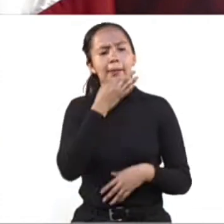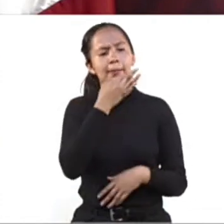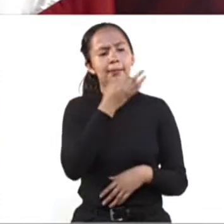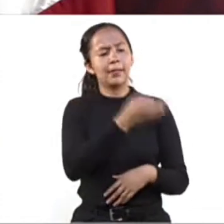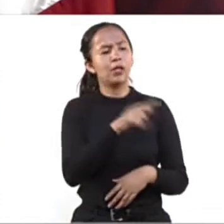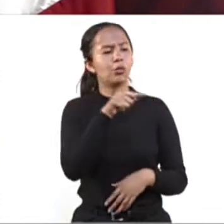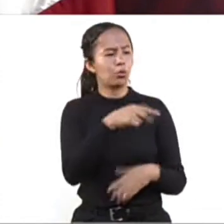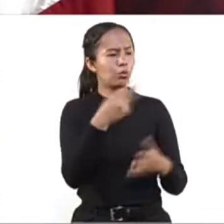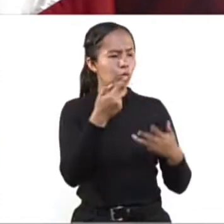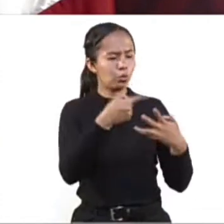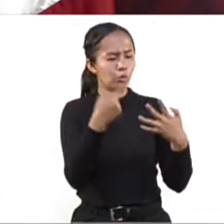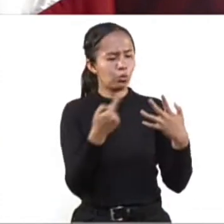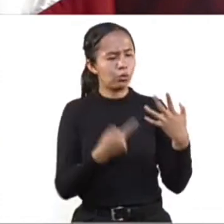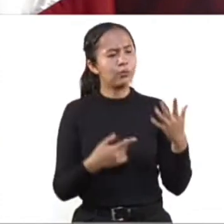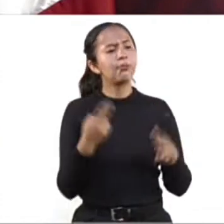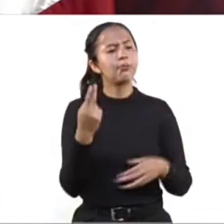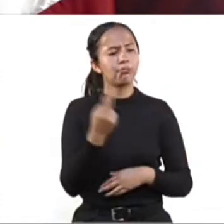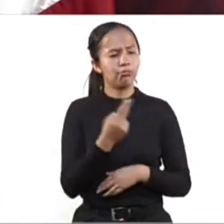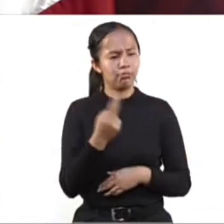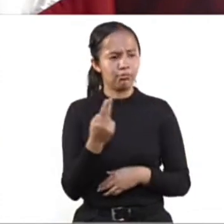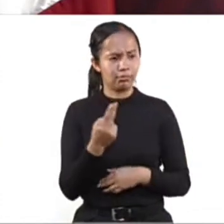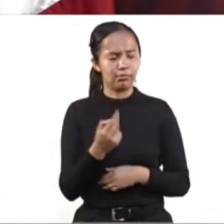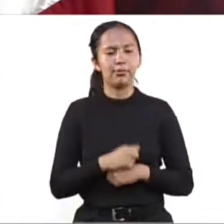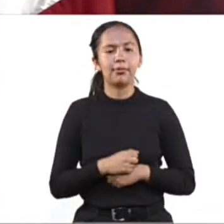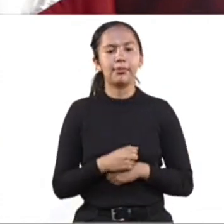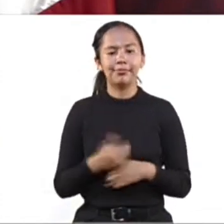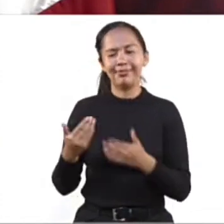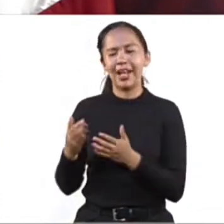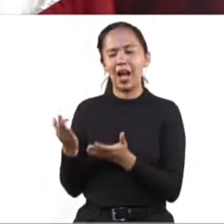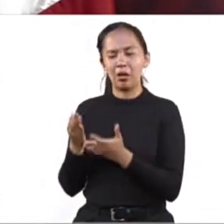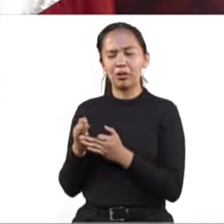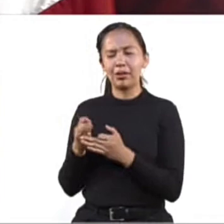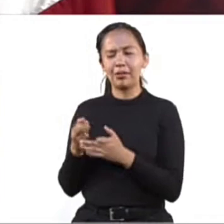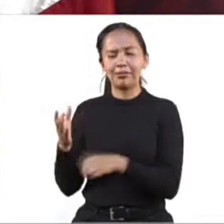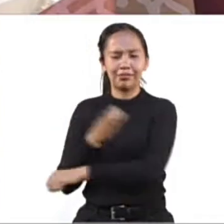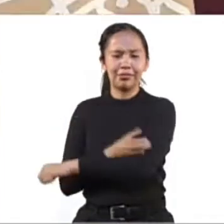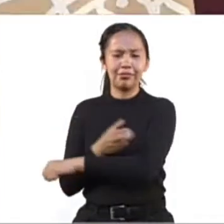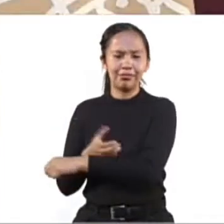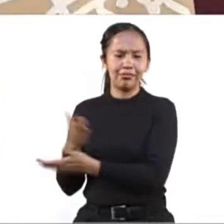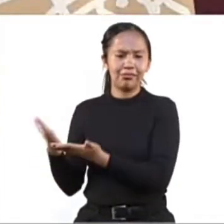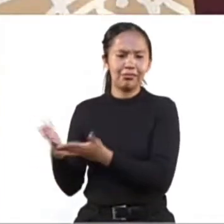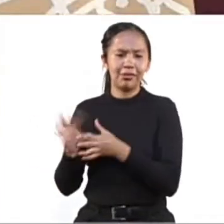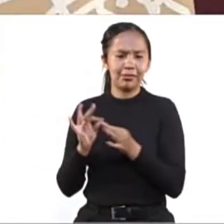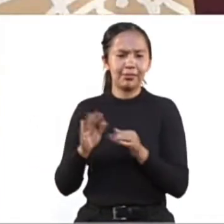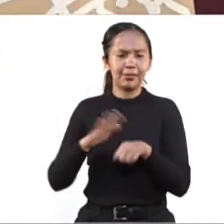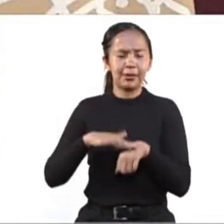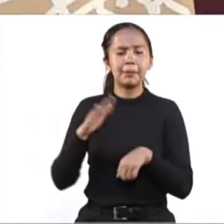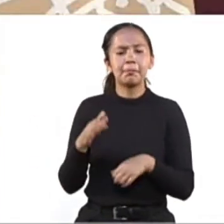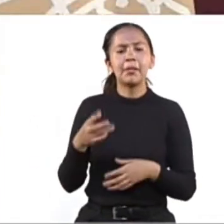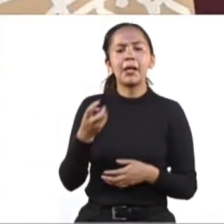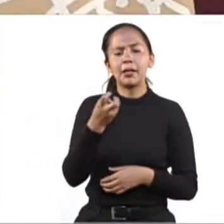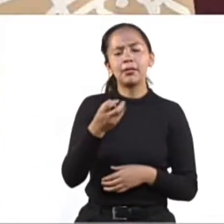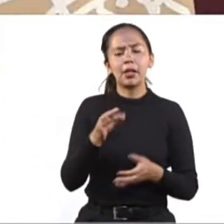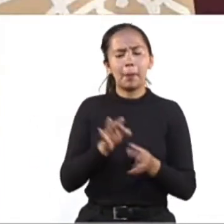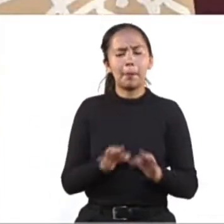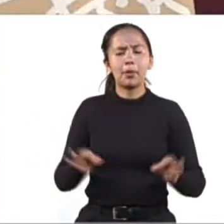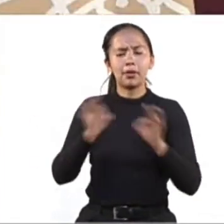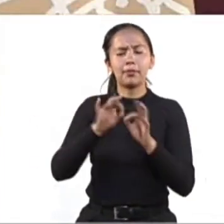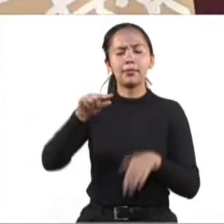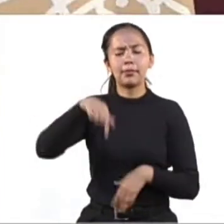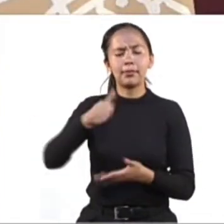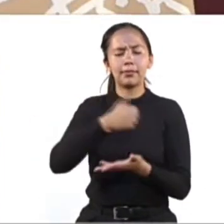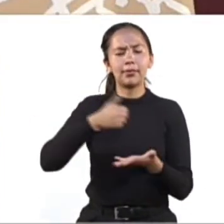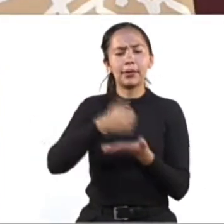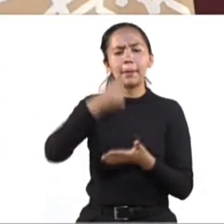detalle, pero la verdad creemos que es importantísimo en la ciudad, pues para que todos se sientan acompañados